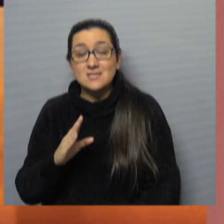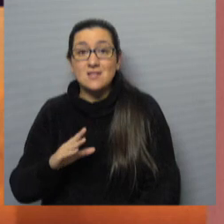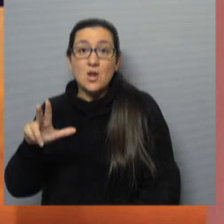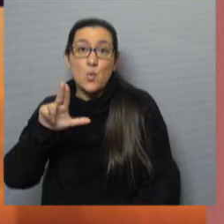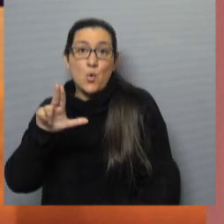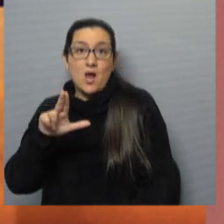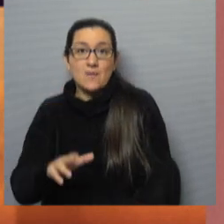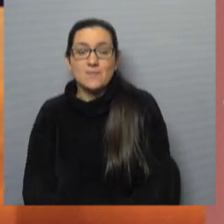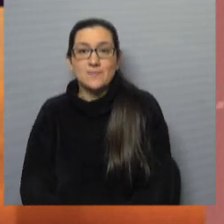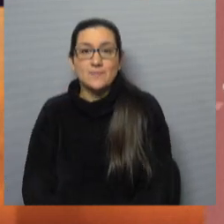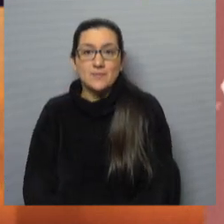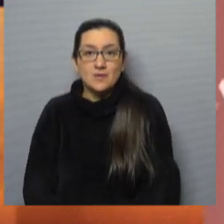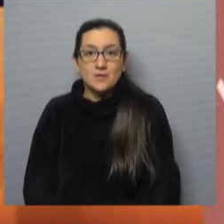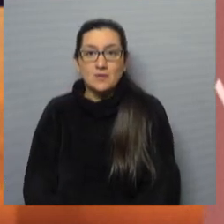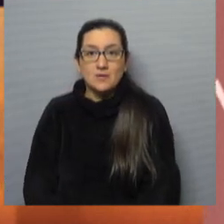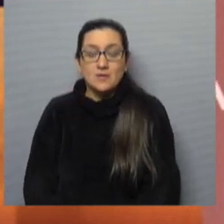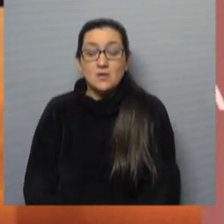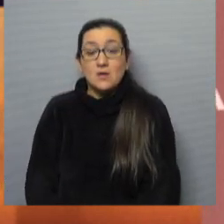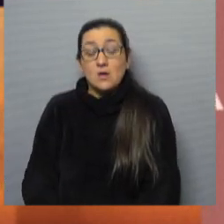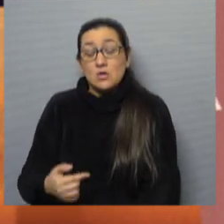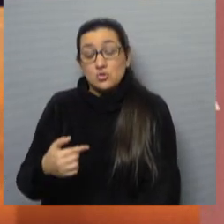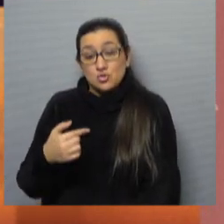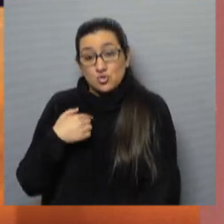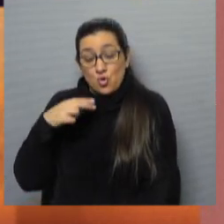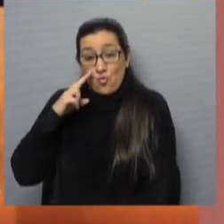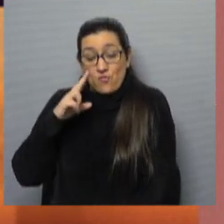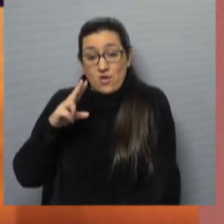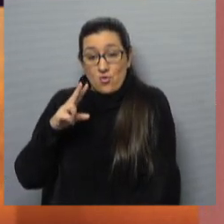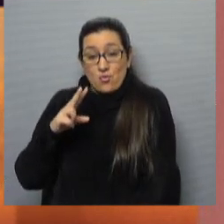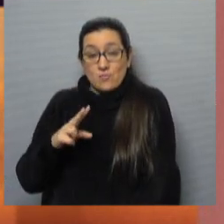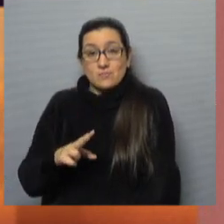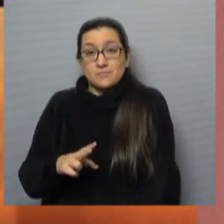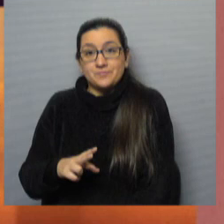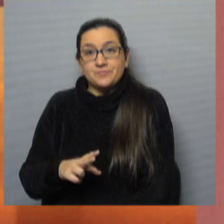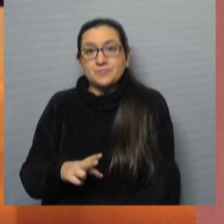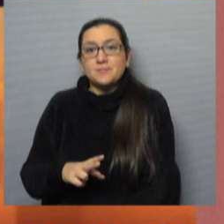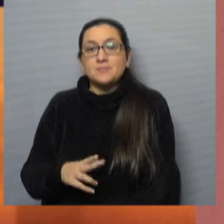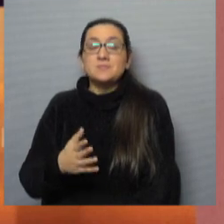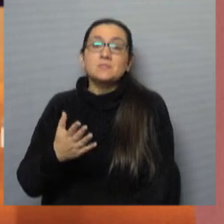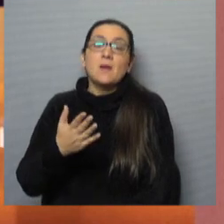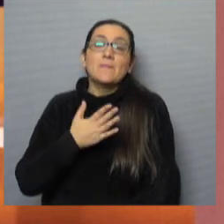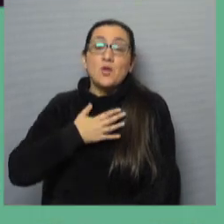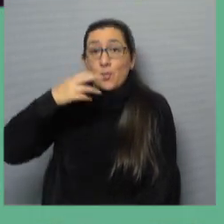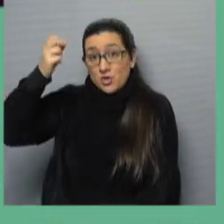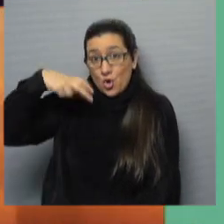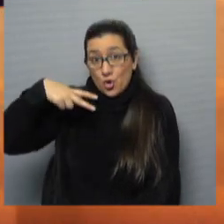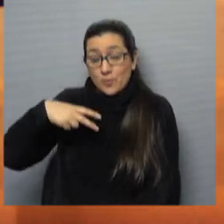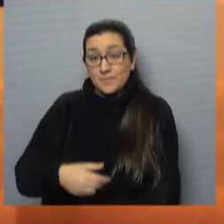veo en estos términos. Bueno, para mi apreciación,